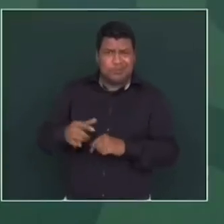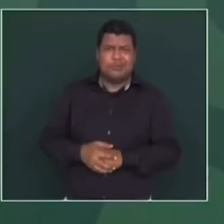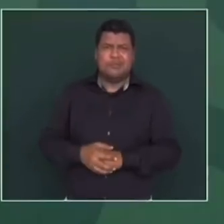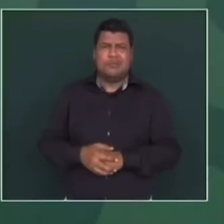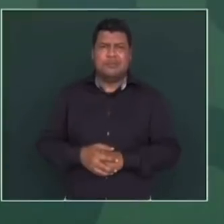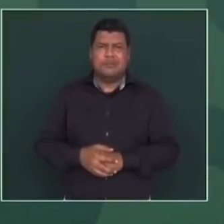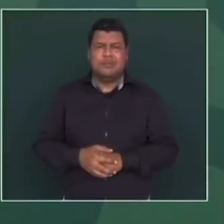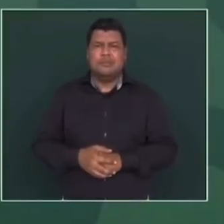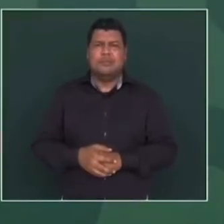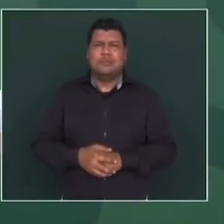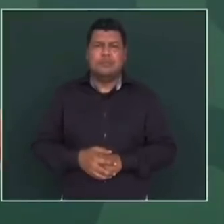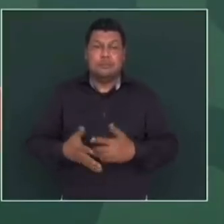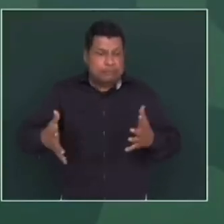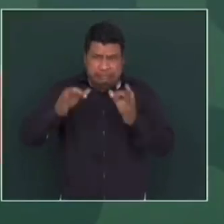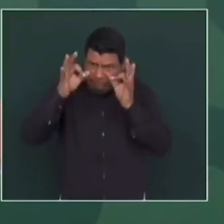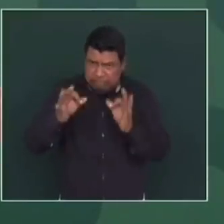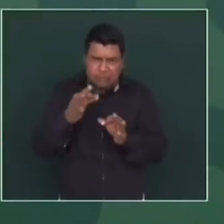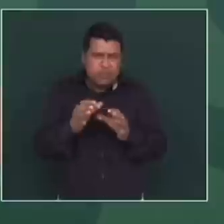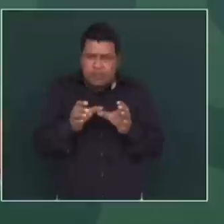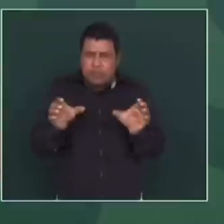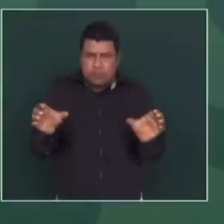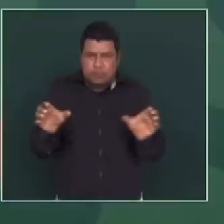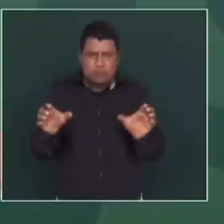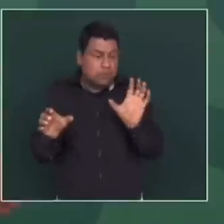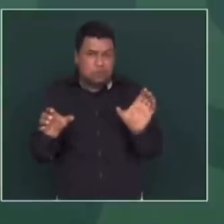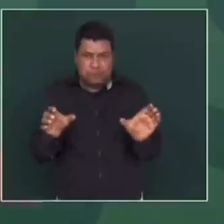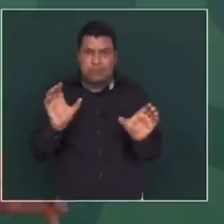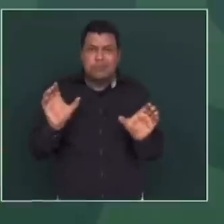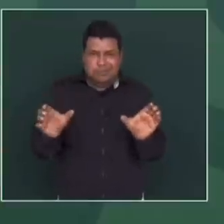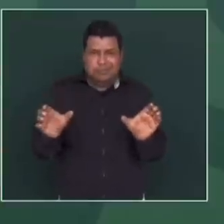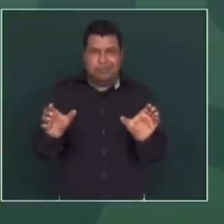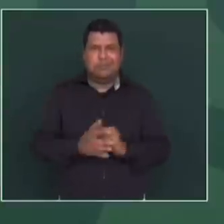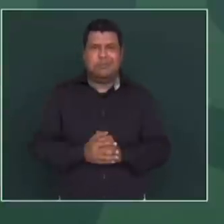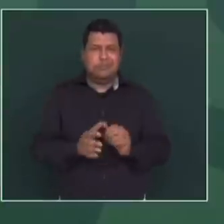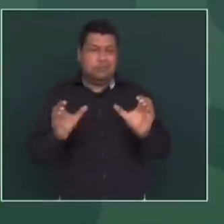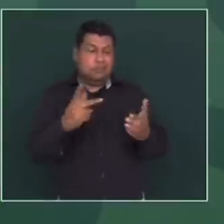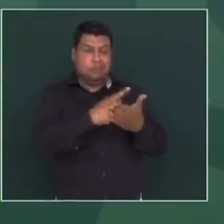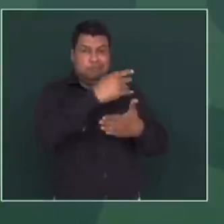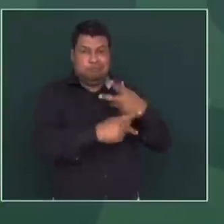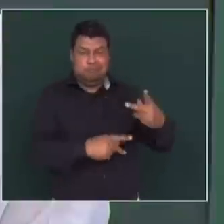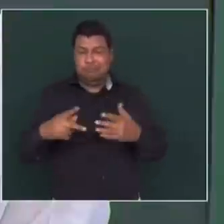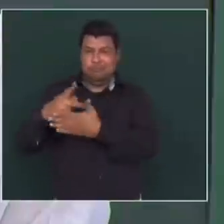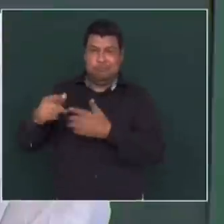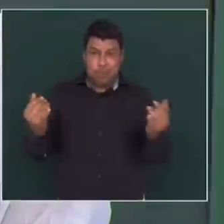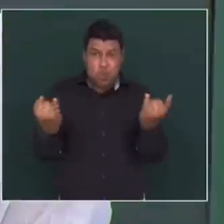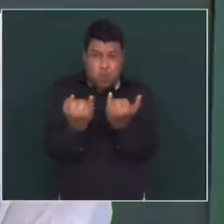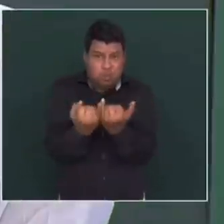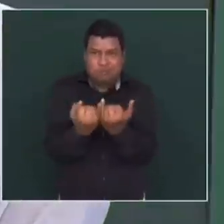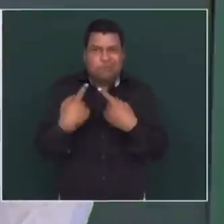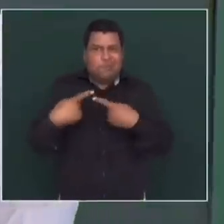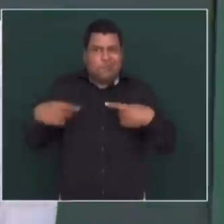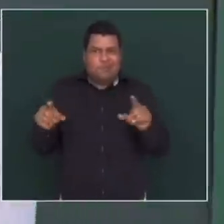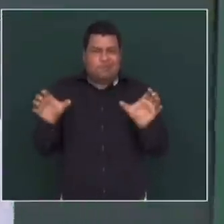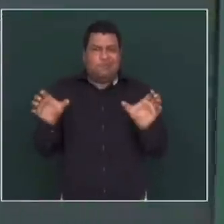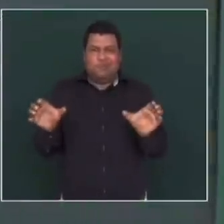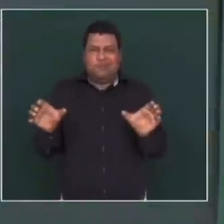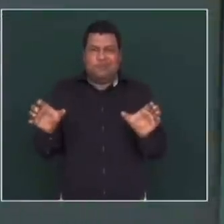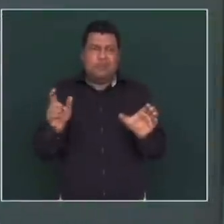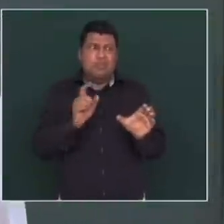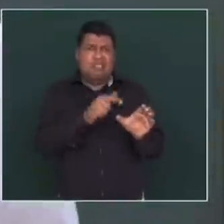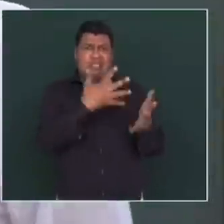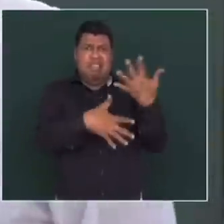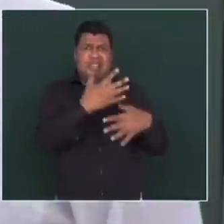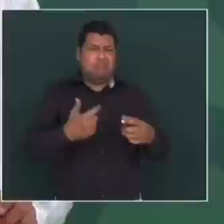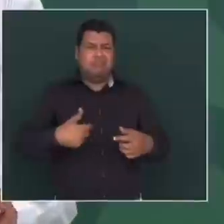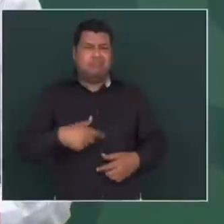Y está muy bien definido. Son dos campos. Dos proyectos distintos y contrapuestos de nación. Y por eso ni me